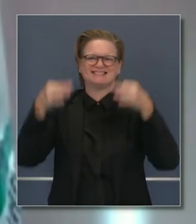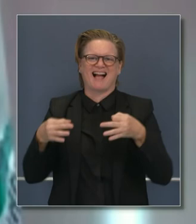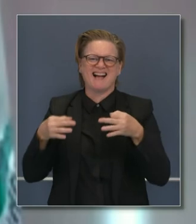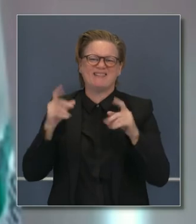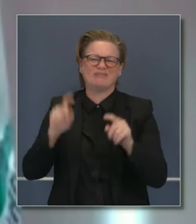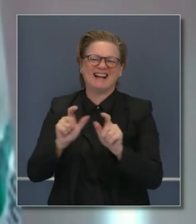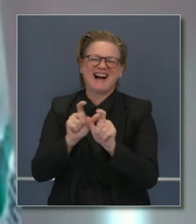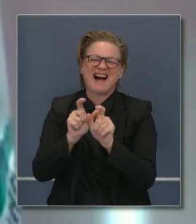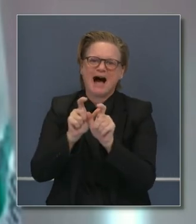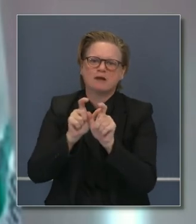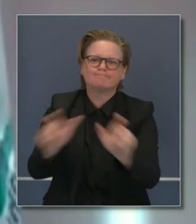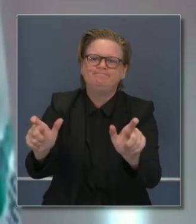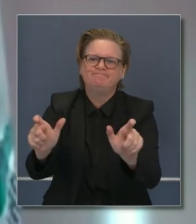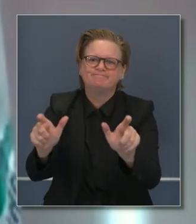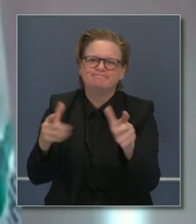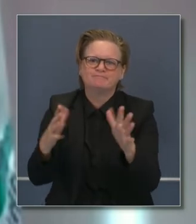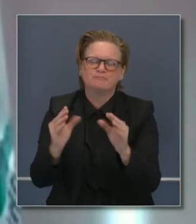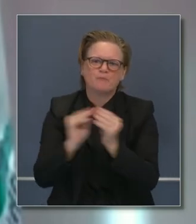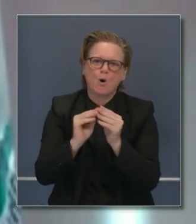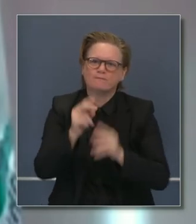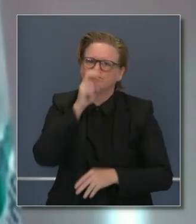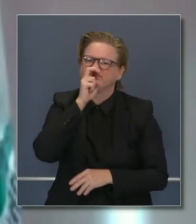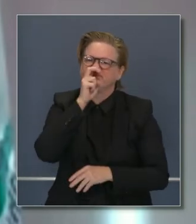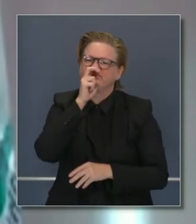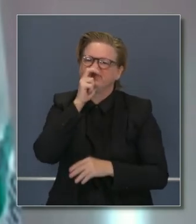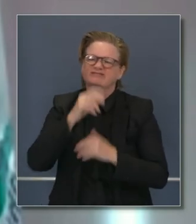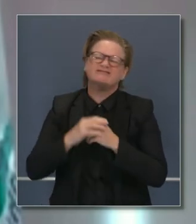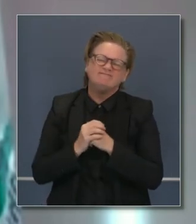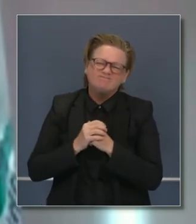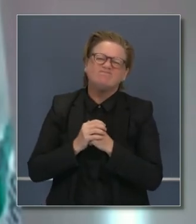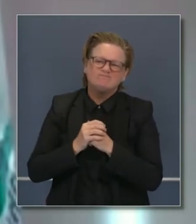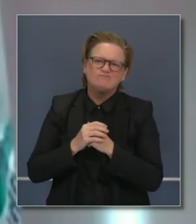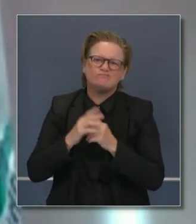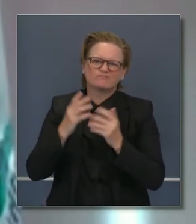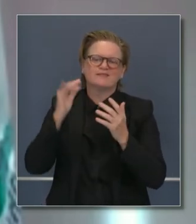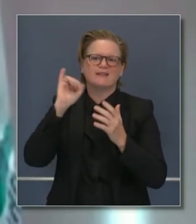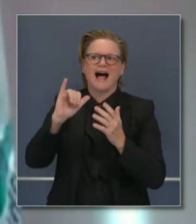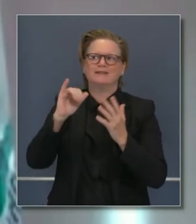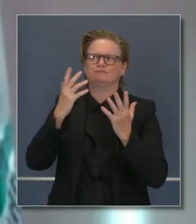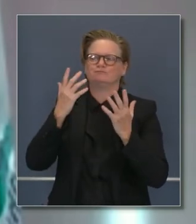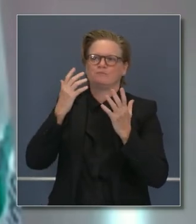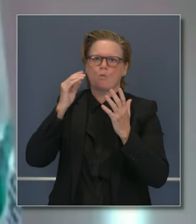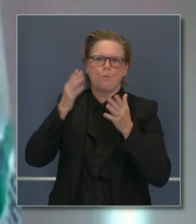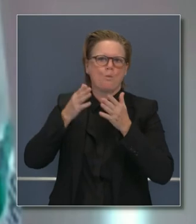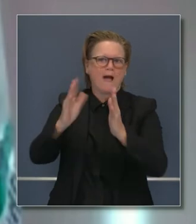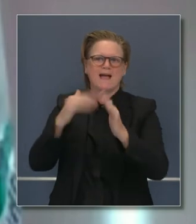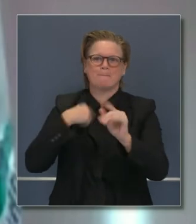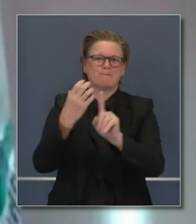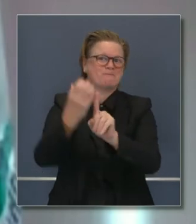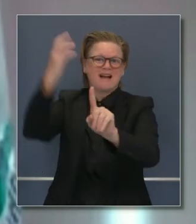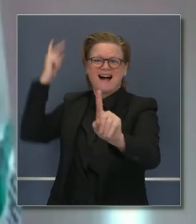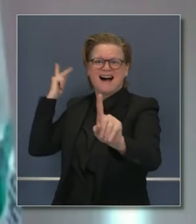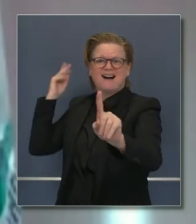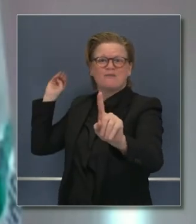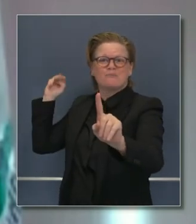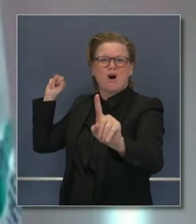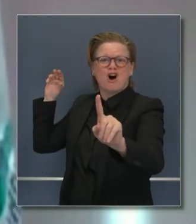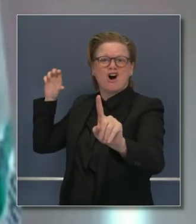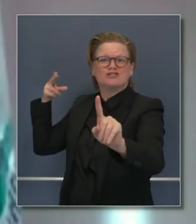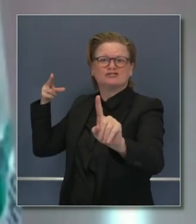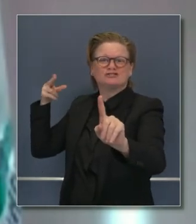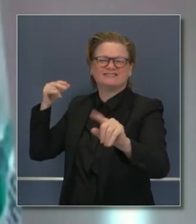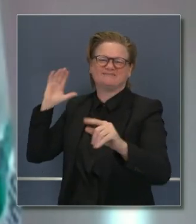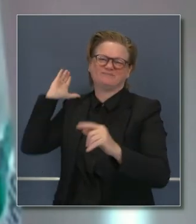podamos para asegurarnos de reducir el socializarse con otras personas. Sabemos que no será